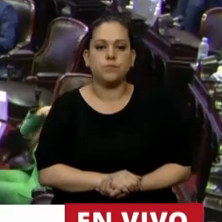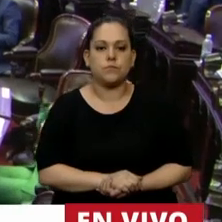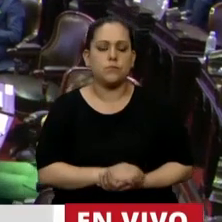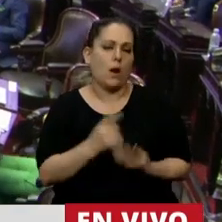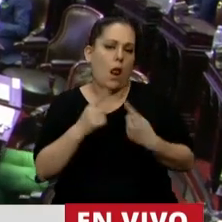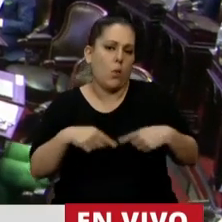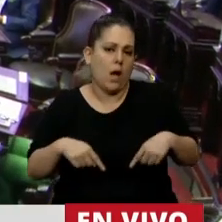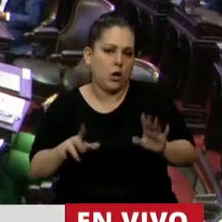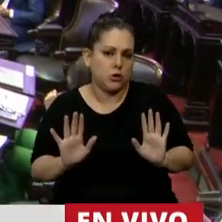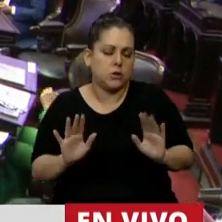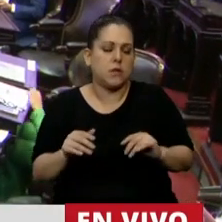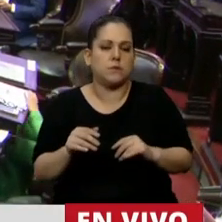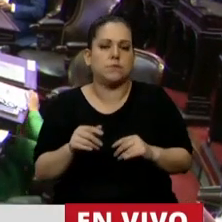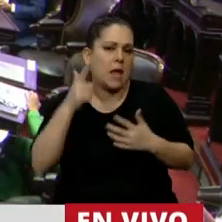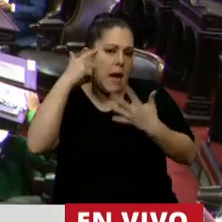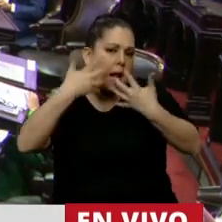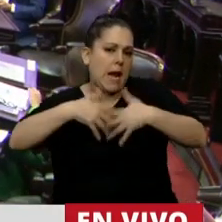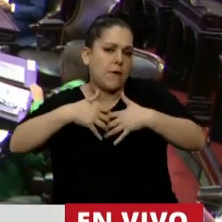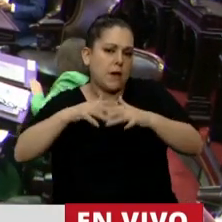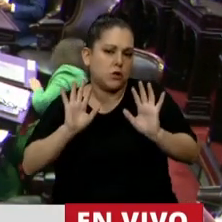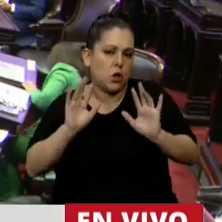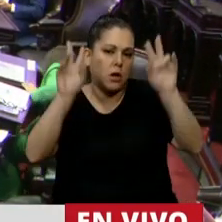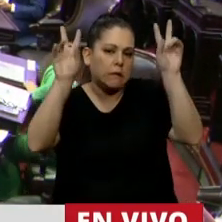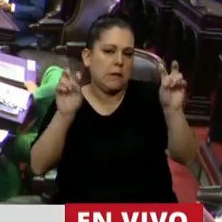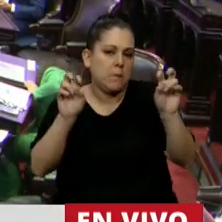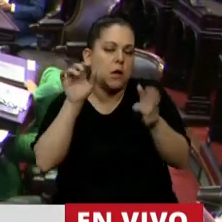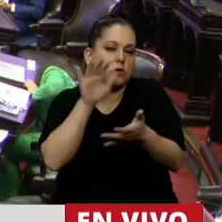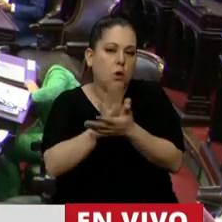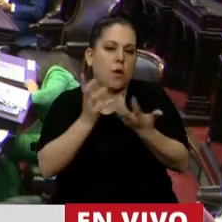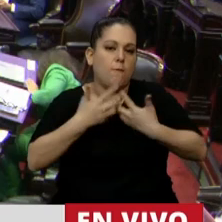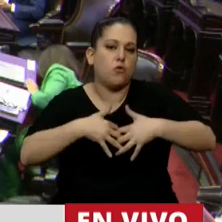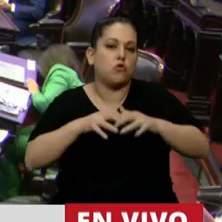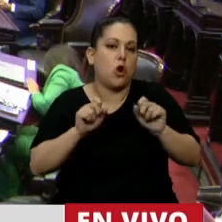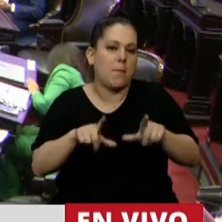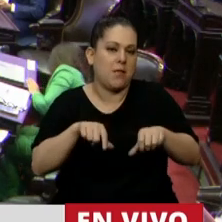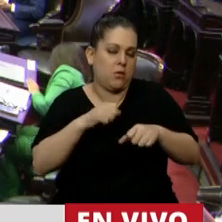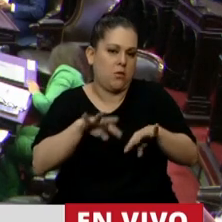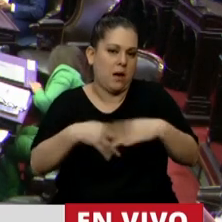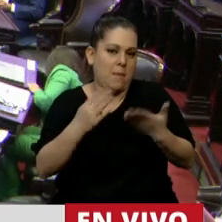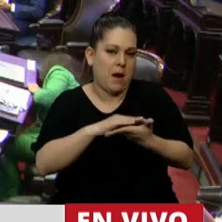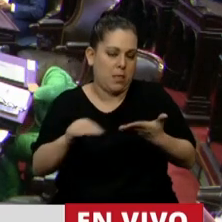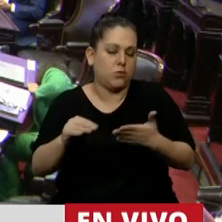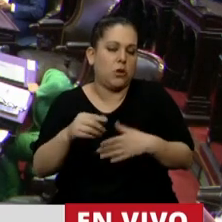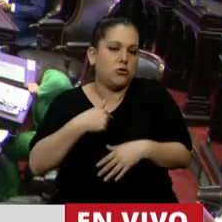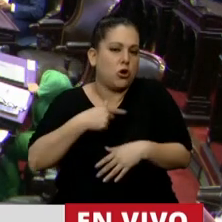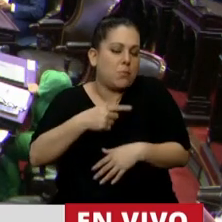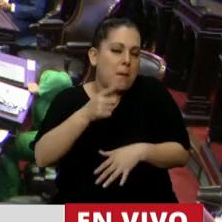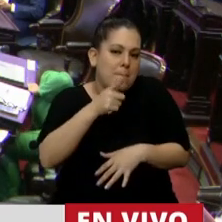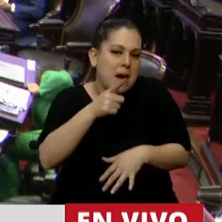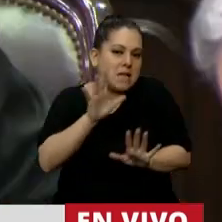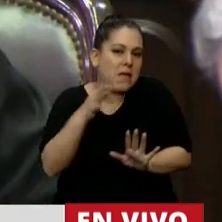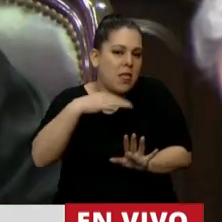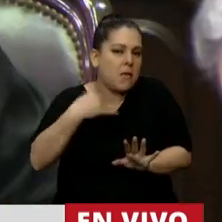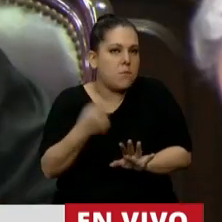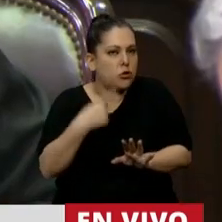Un par de cosas, un par de reflexiones primero que tienen que ver con funcionamiento, Presidente, que yo creo que nosotros tenemos que hacer, intentar alguna